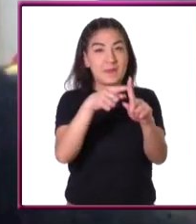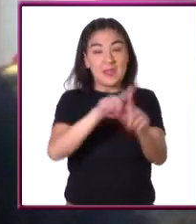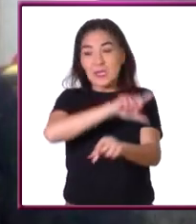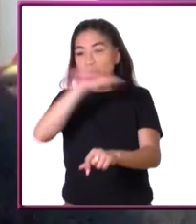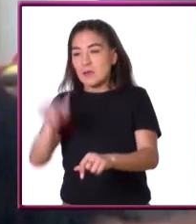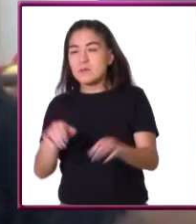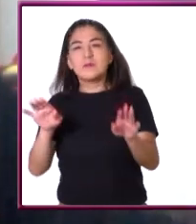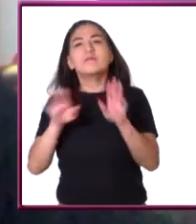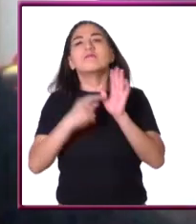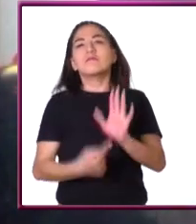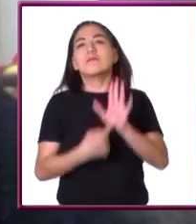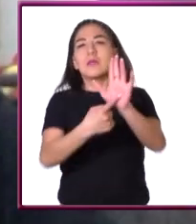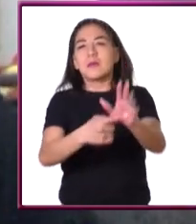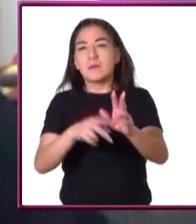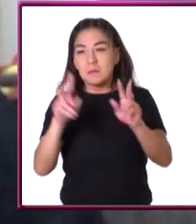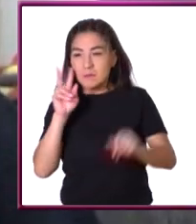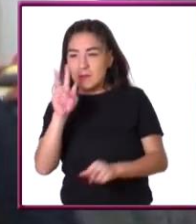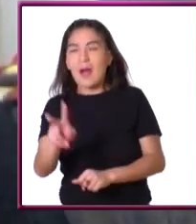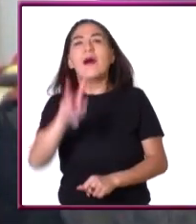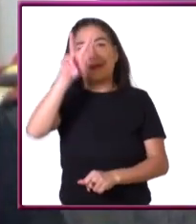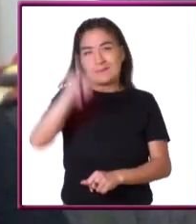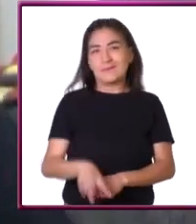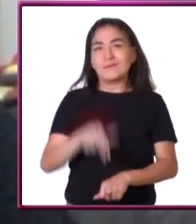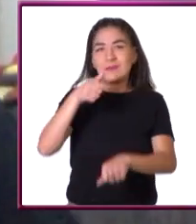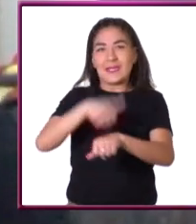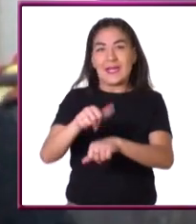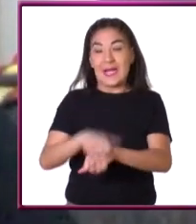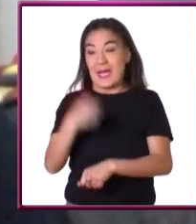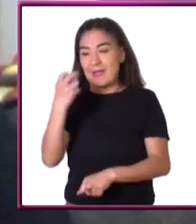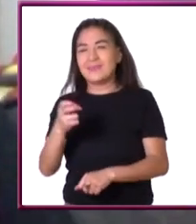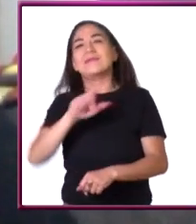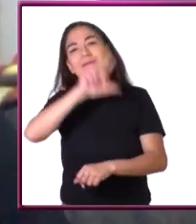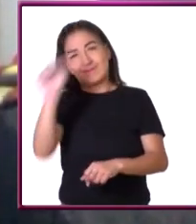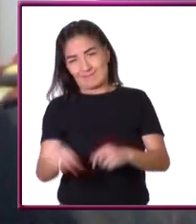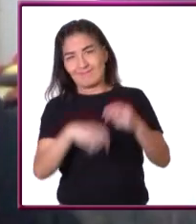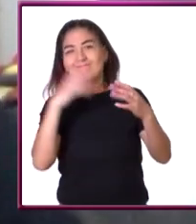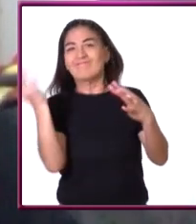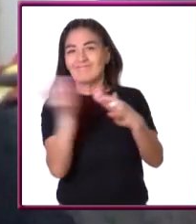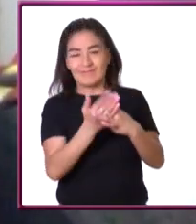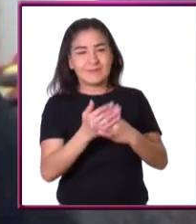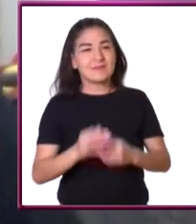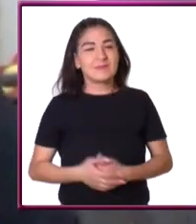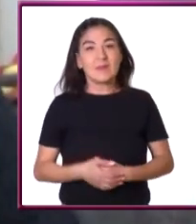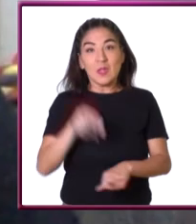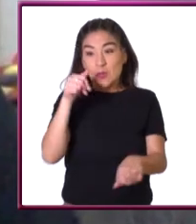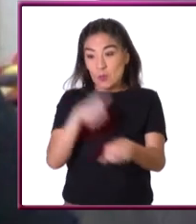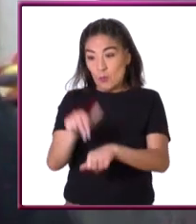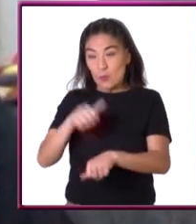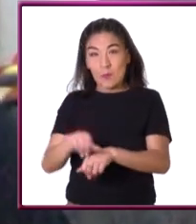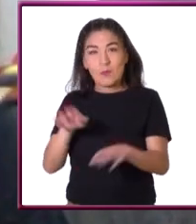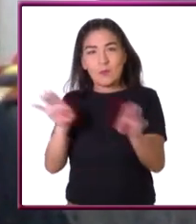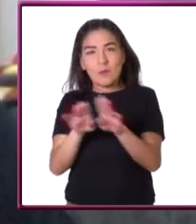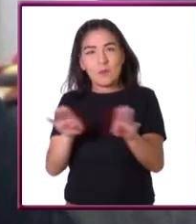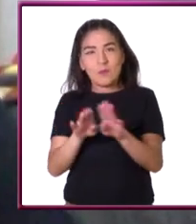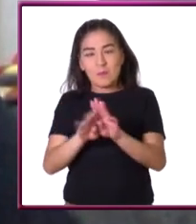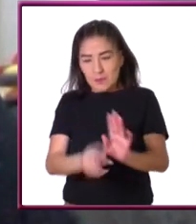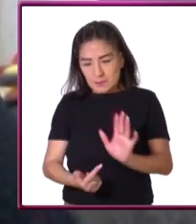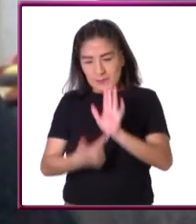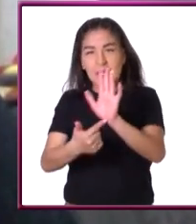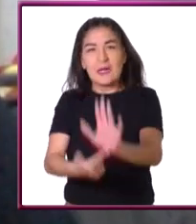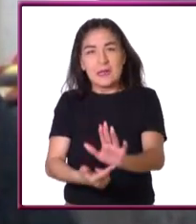y después tienen que comprobar si realmente es un número primo. Y aquí viene la segunda parte que números tan grandes comprobar